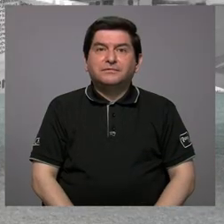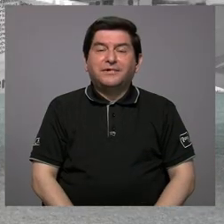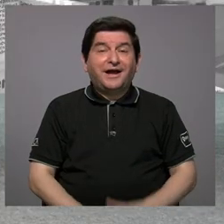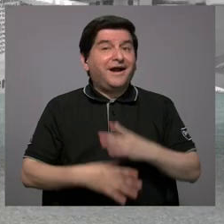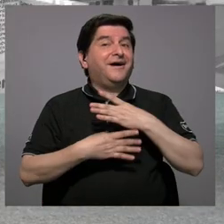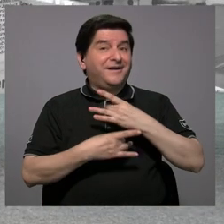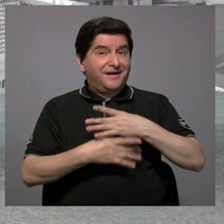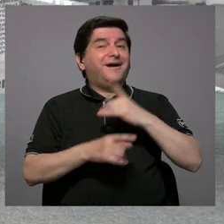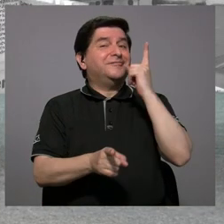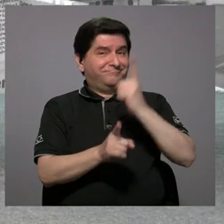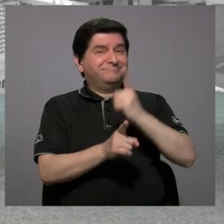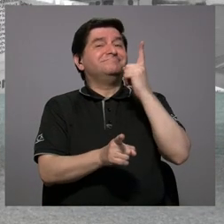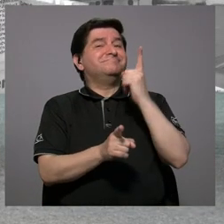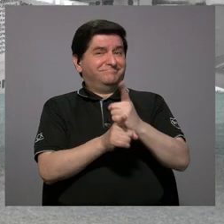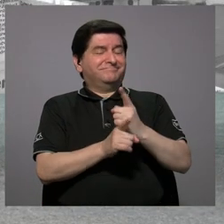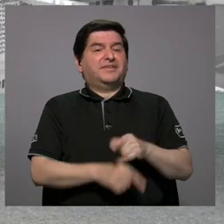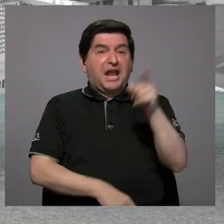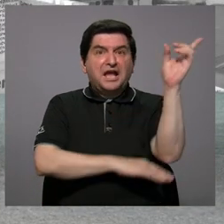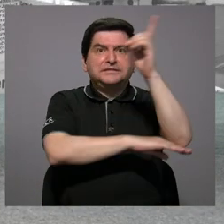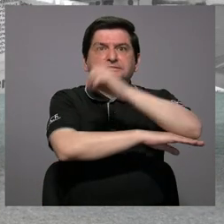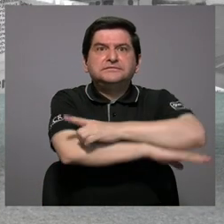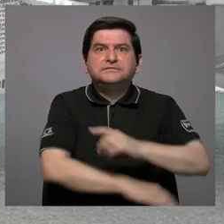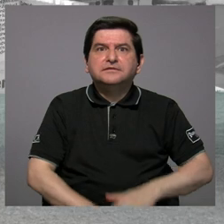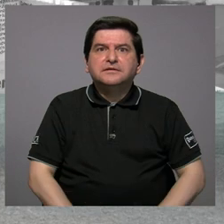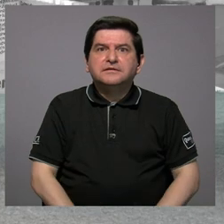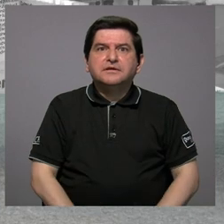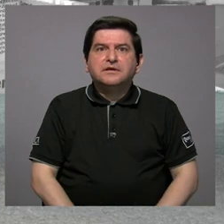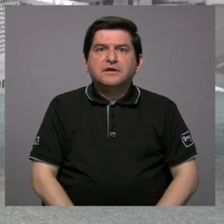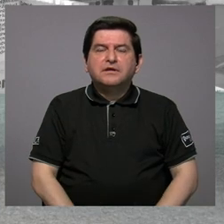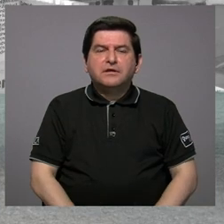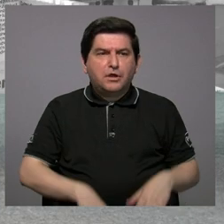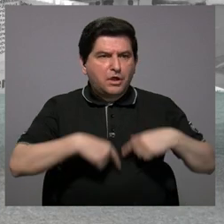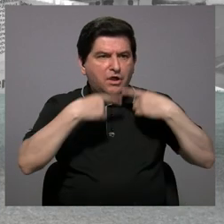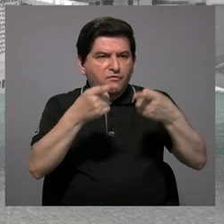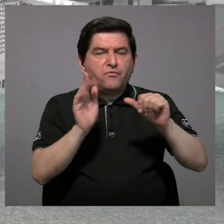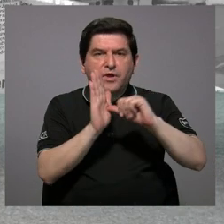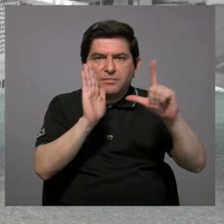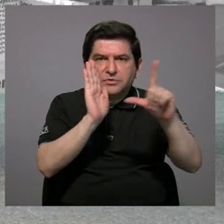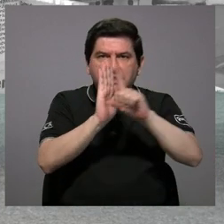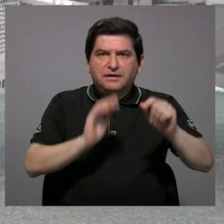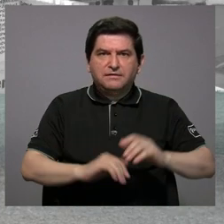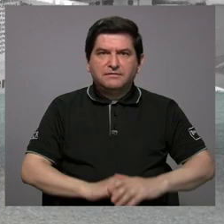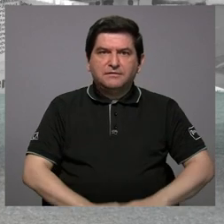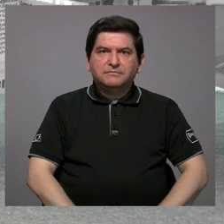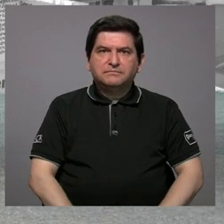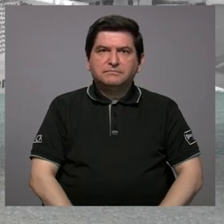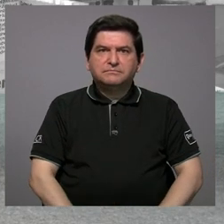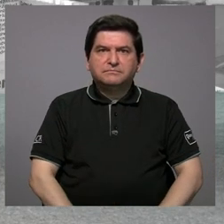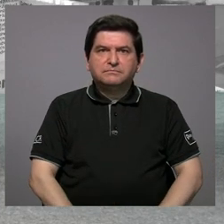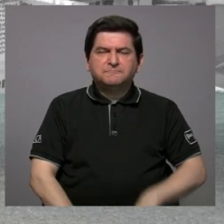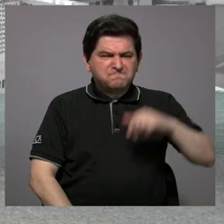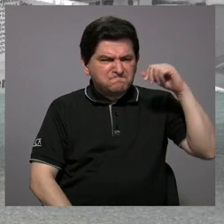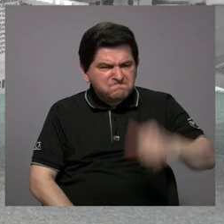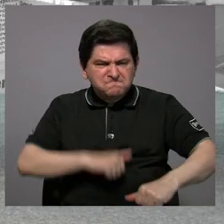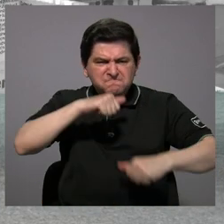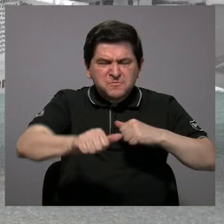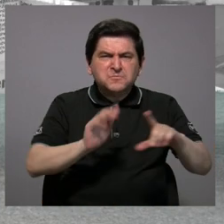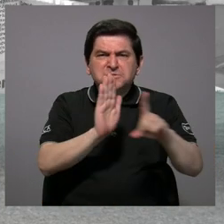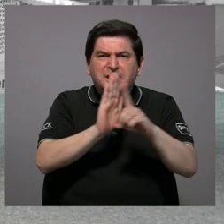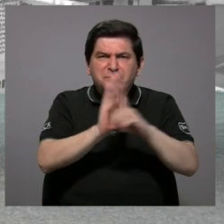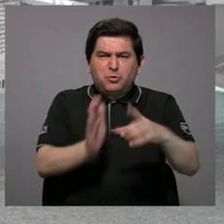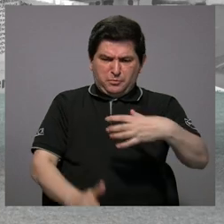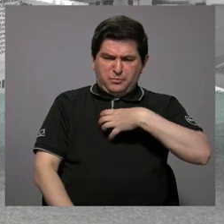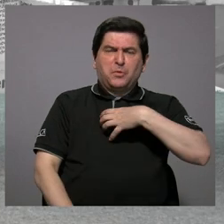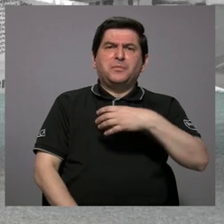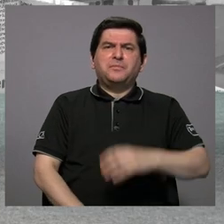interesante, exactamente. Ese día nos presentamos hasta la Asamblea Legislativa peleando nuestros derechos